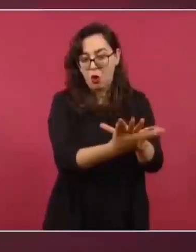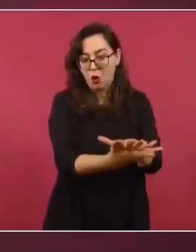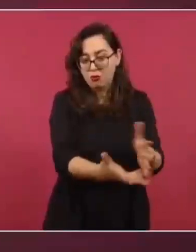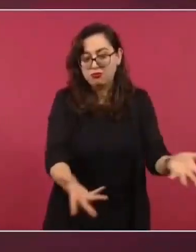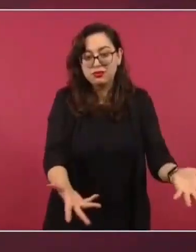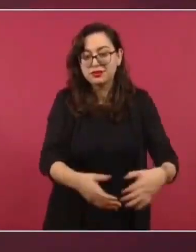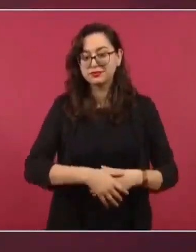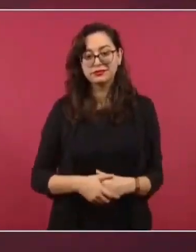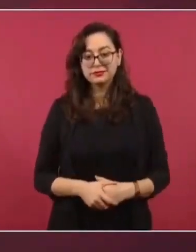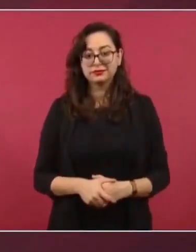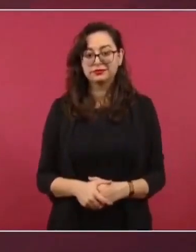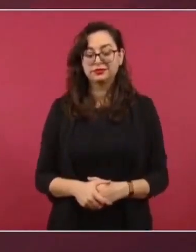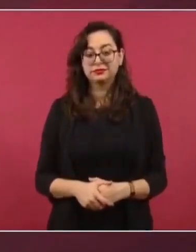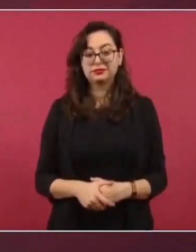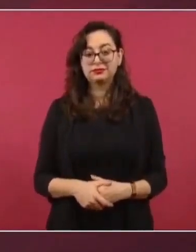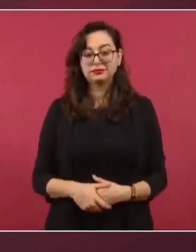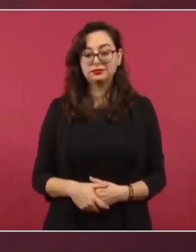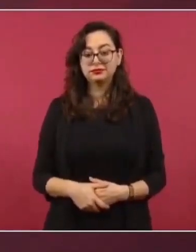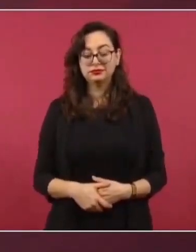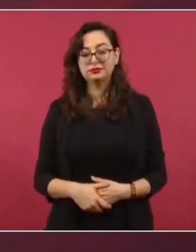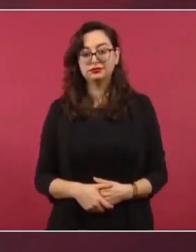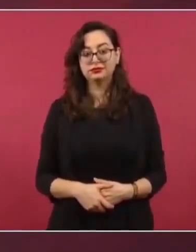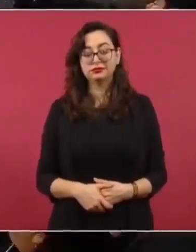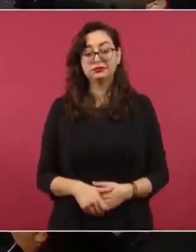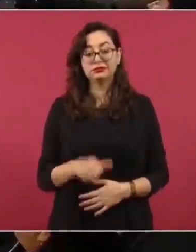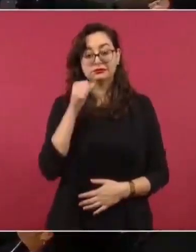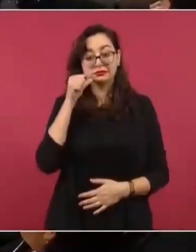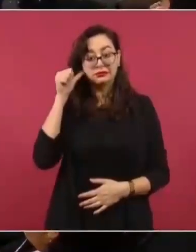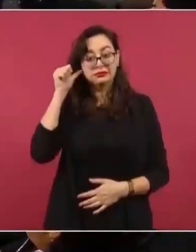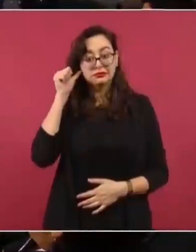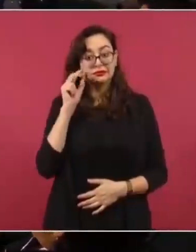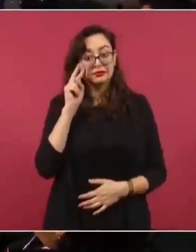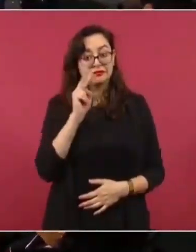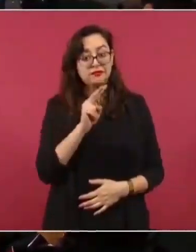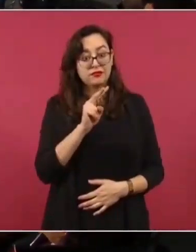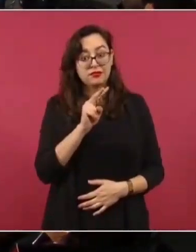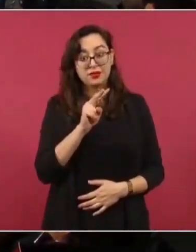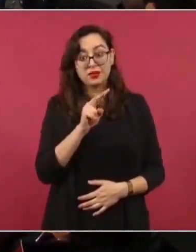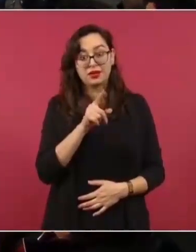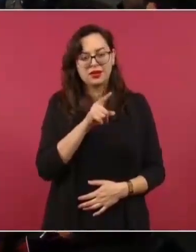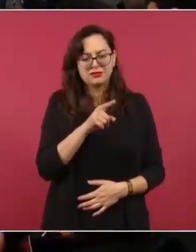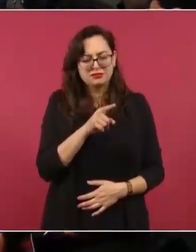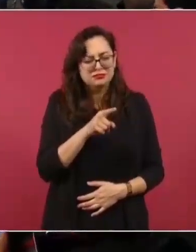Lo de ayer es una muestra clara, el quererme